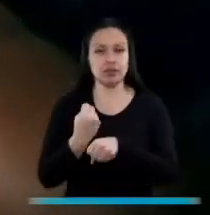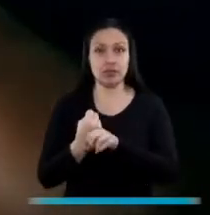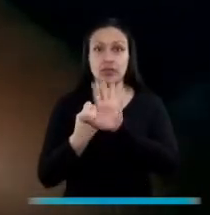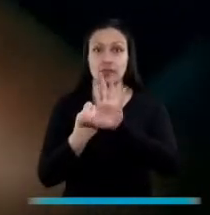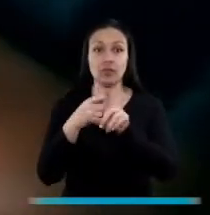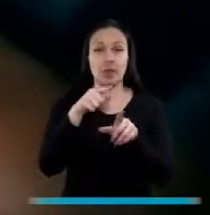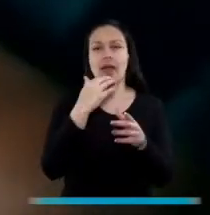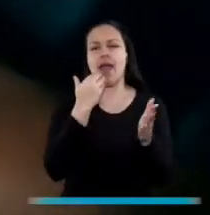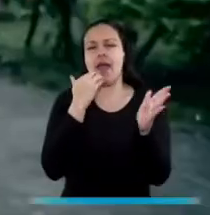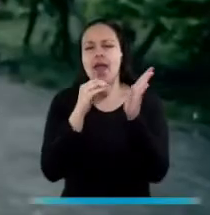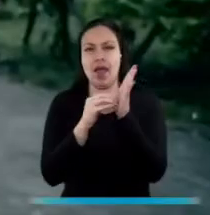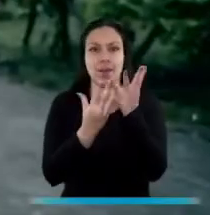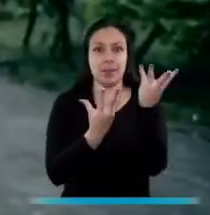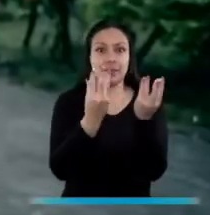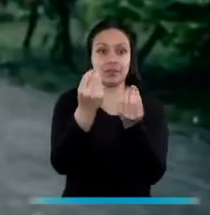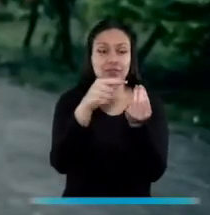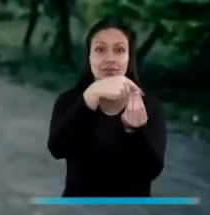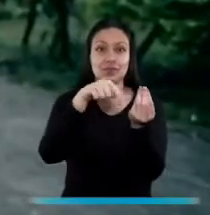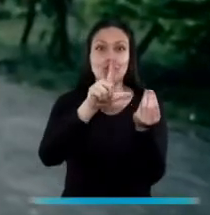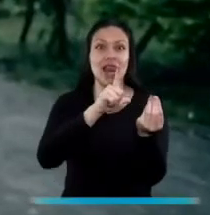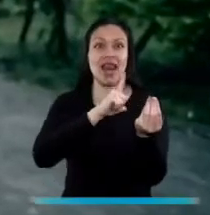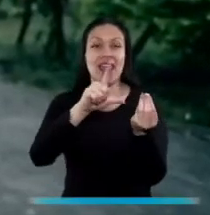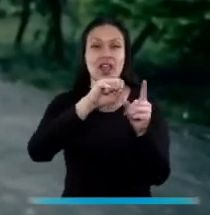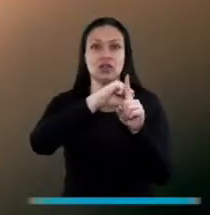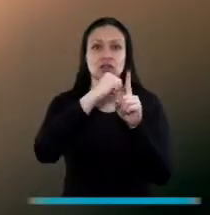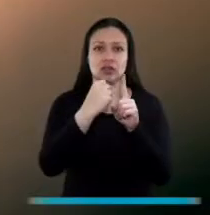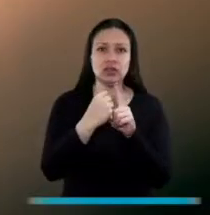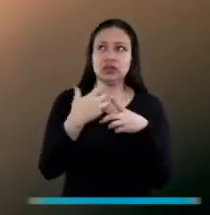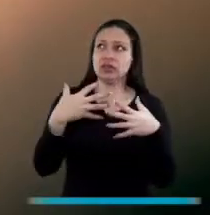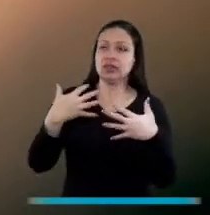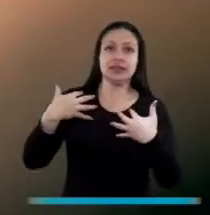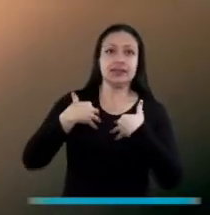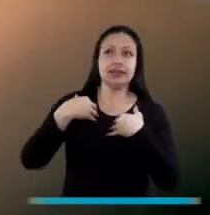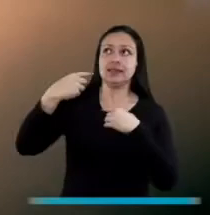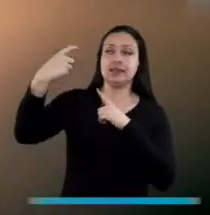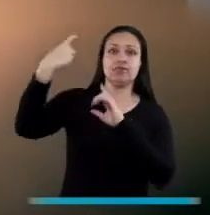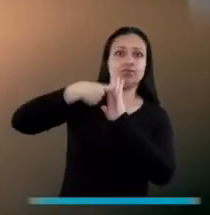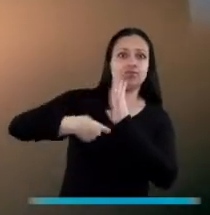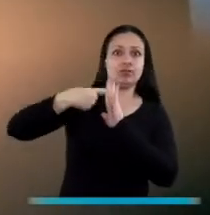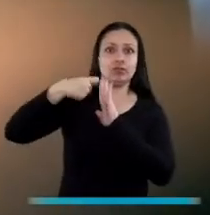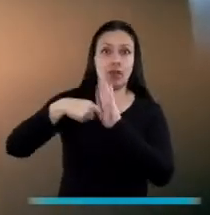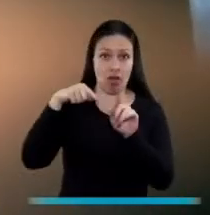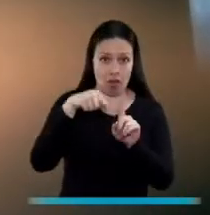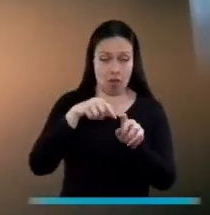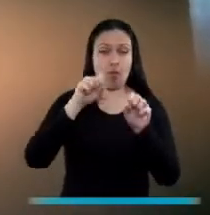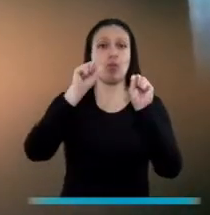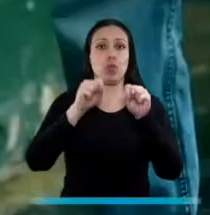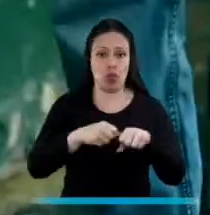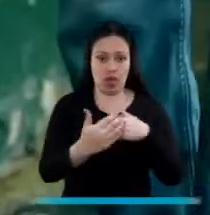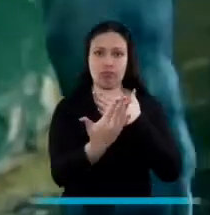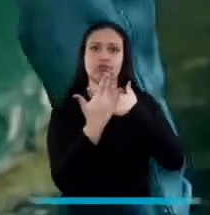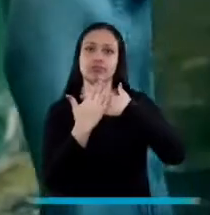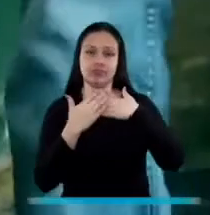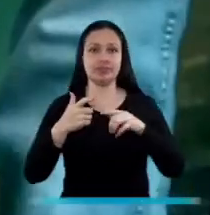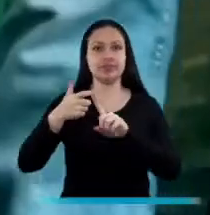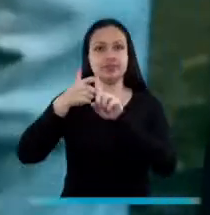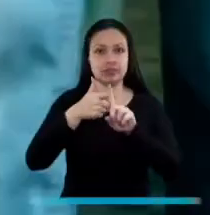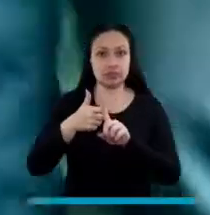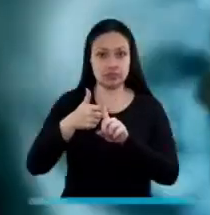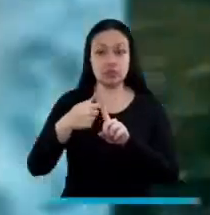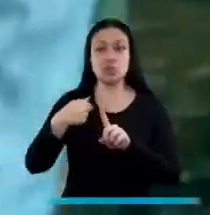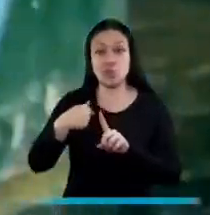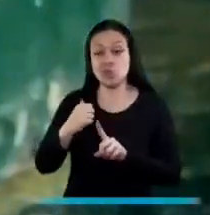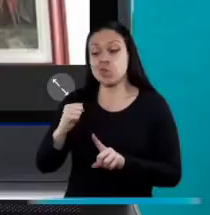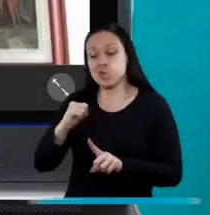ancho del país en esta coyuntura, acuden y pueden acudir a nosotros. Nosotros tenemos un equipo de protección que tramita y le hace